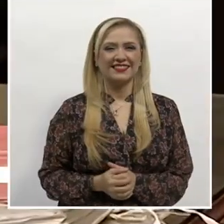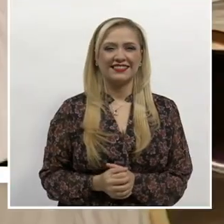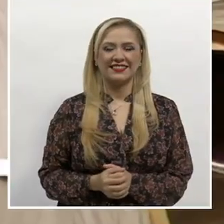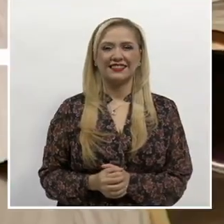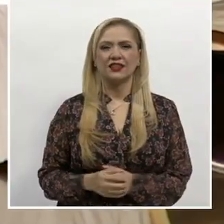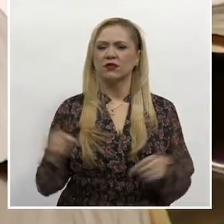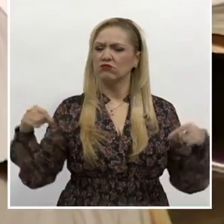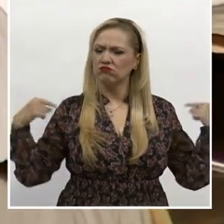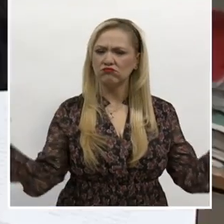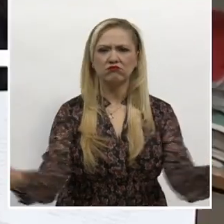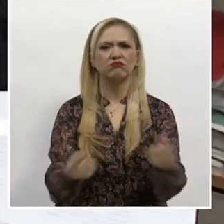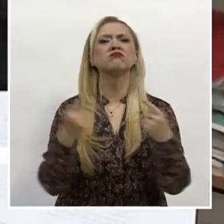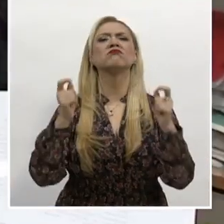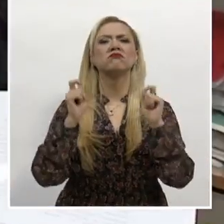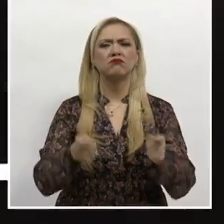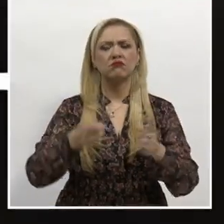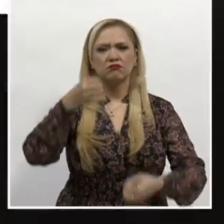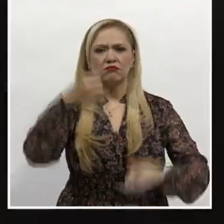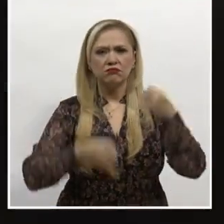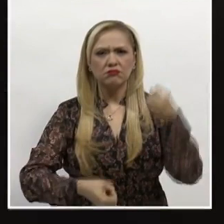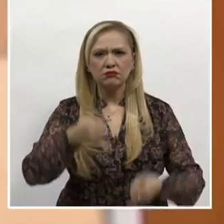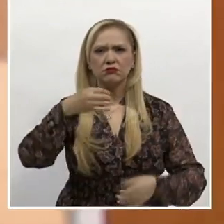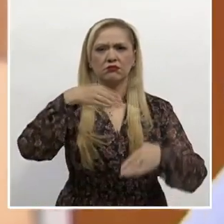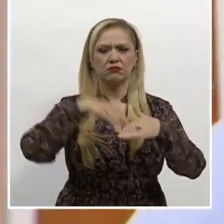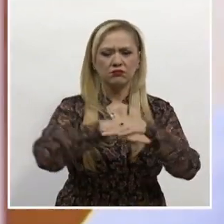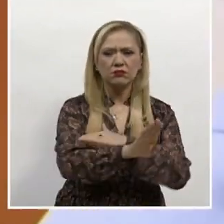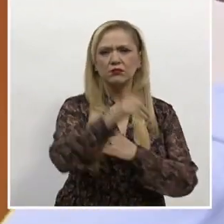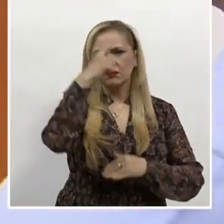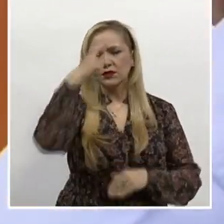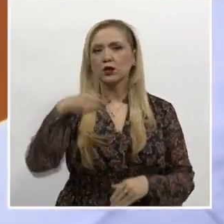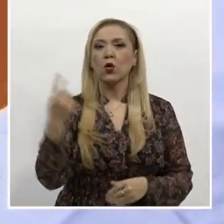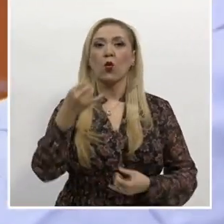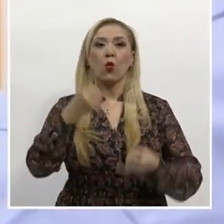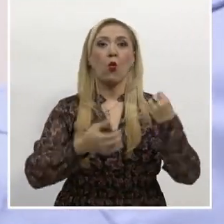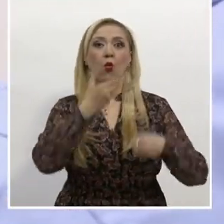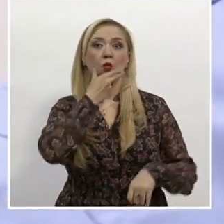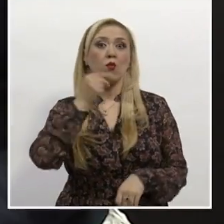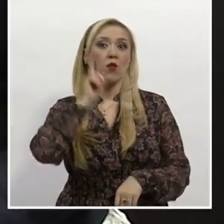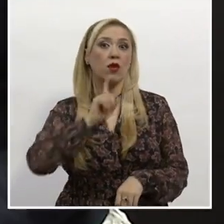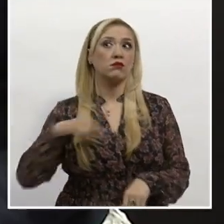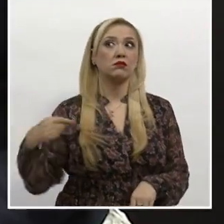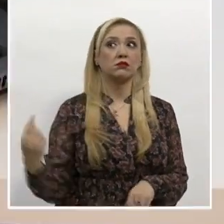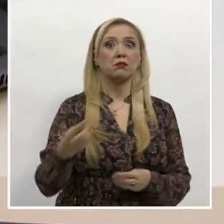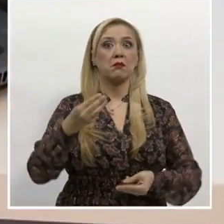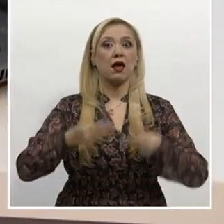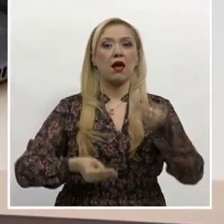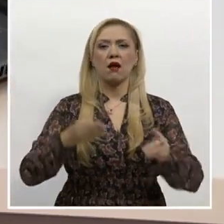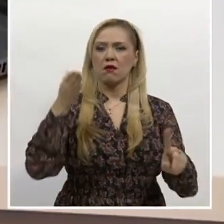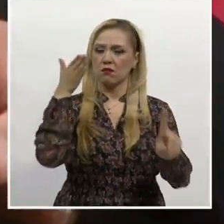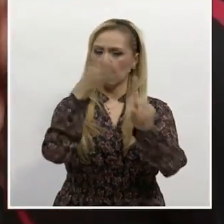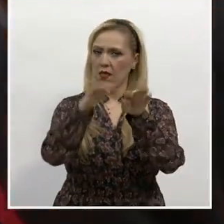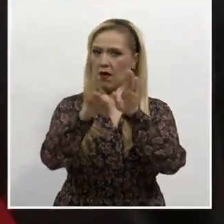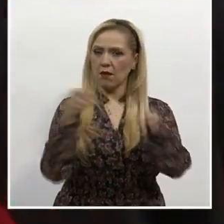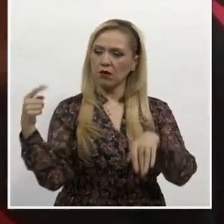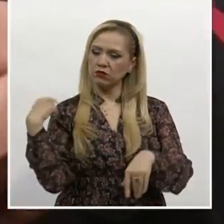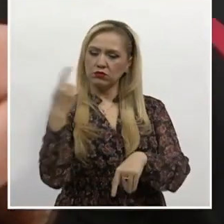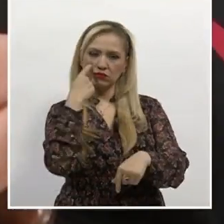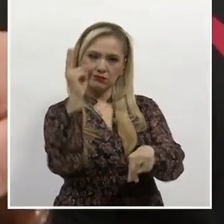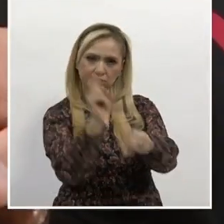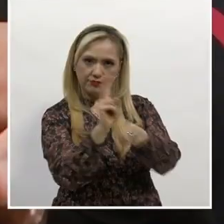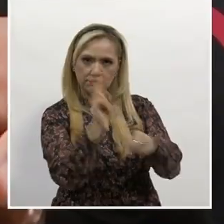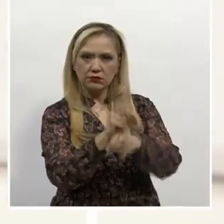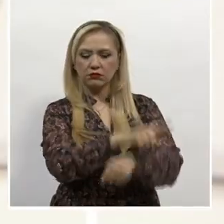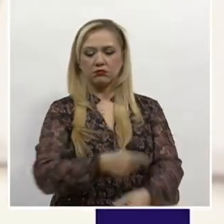Somos los que administramos juzgados y tribunales para que jueces y magistrados federales se enfoquen únicamente a su labor, impartir